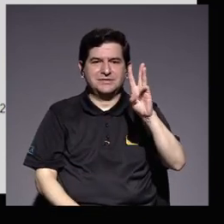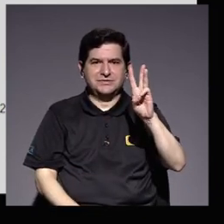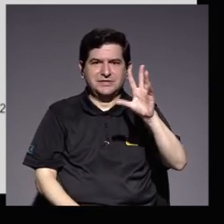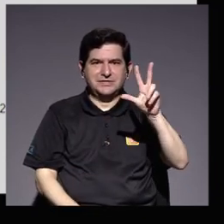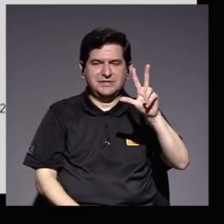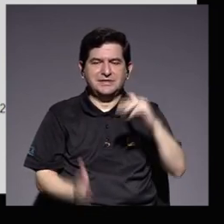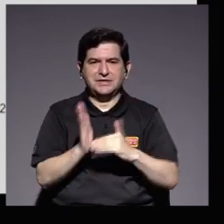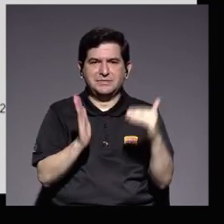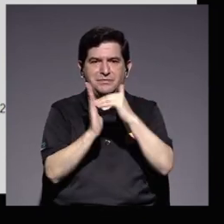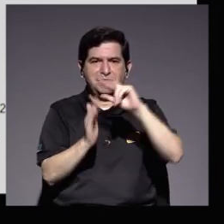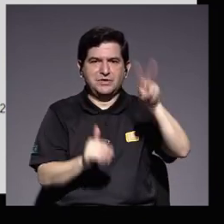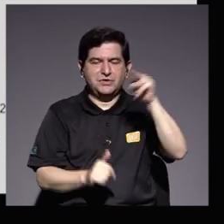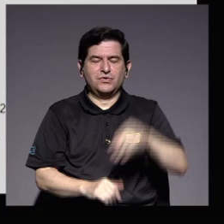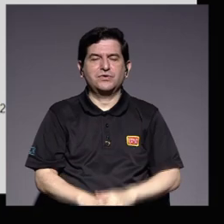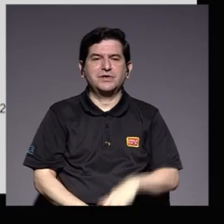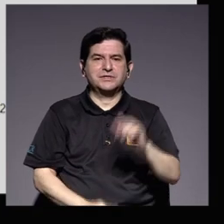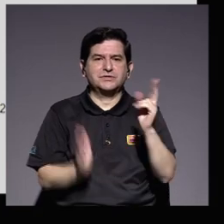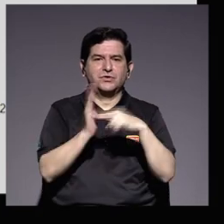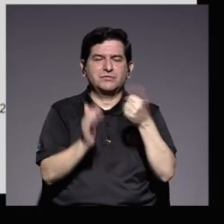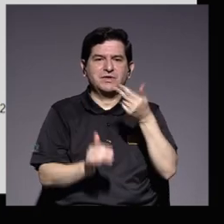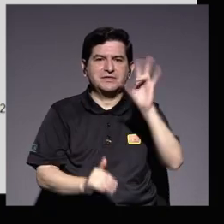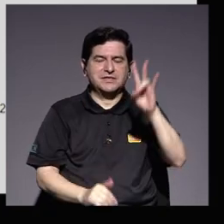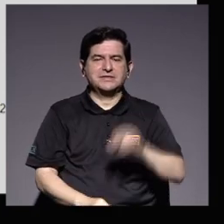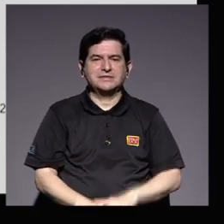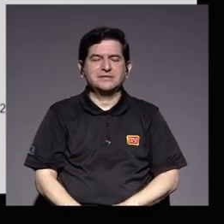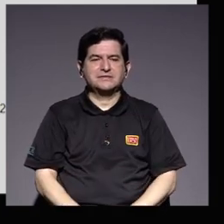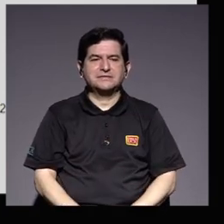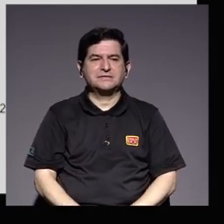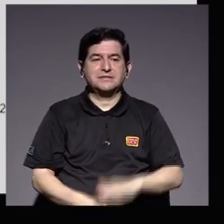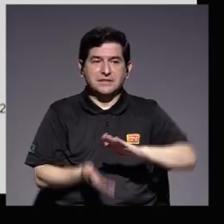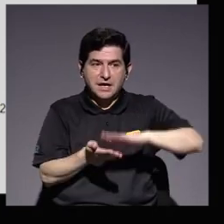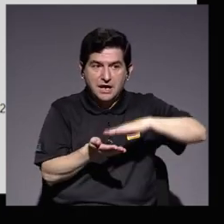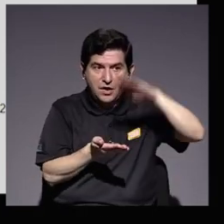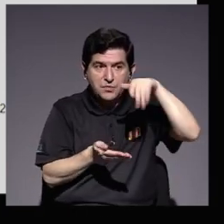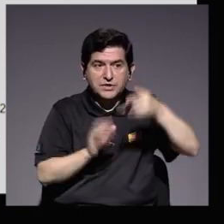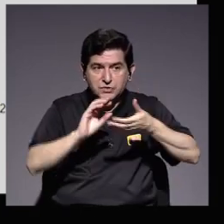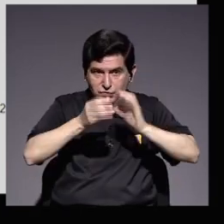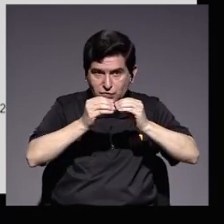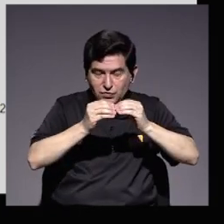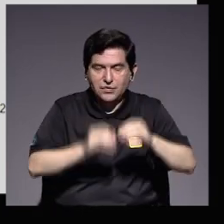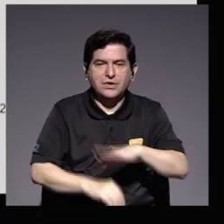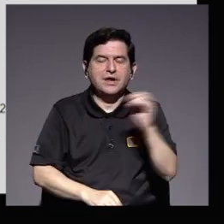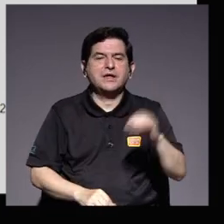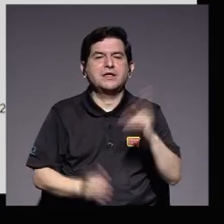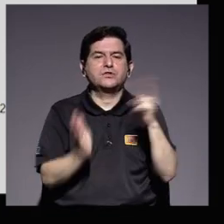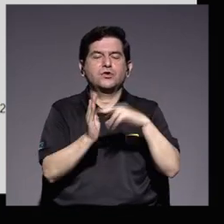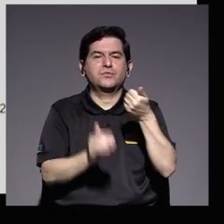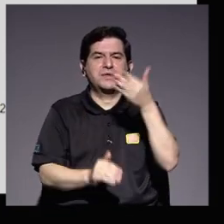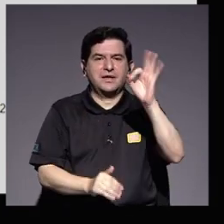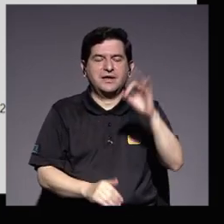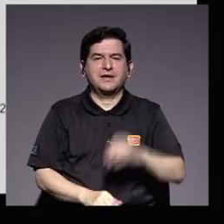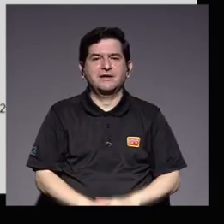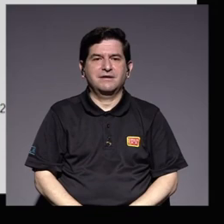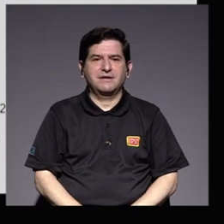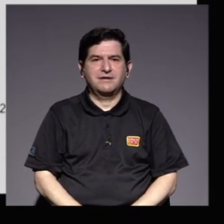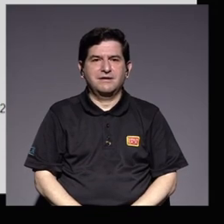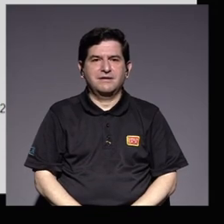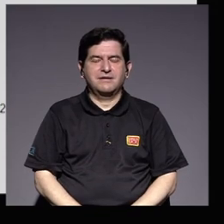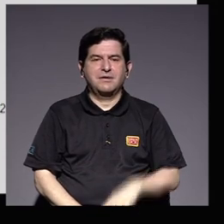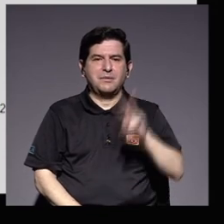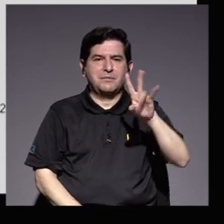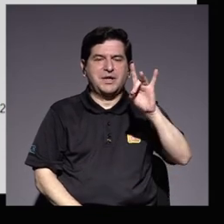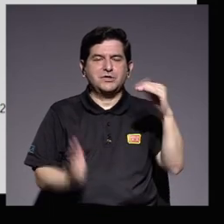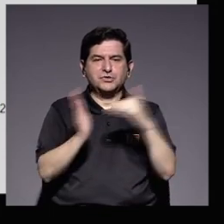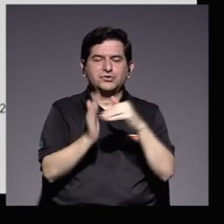en el 2017 creció 23 mil 749 millones de colones y en el 2019 alcanzó los